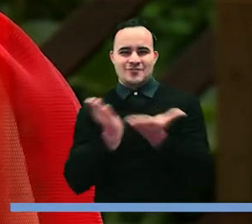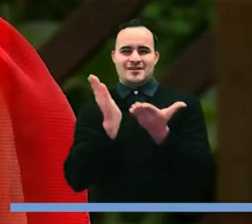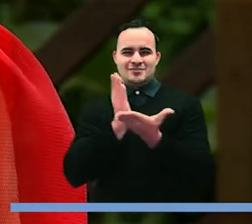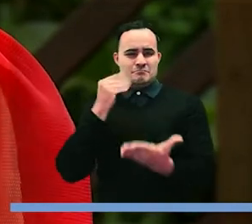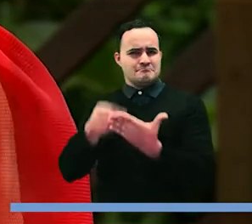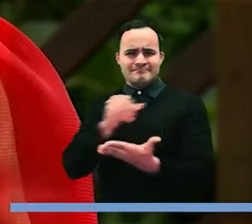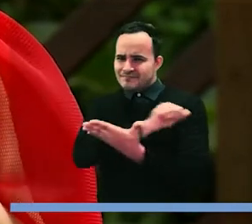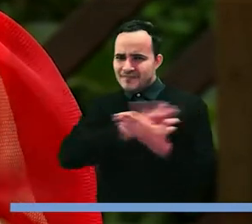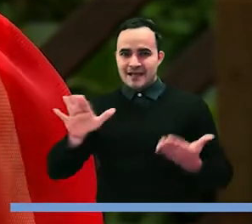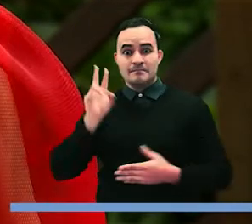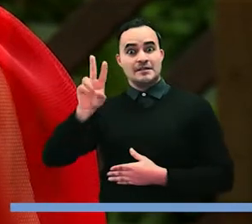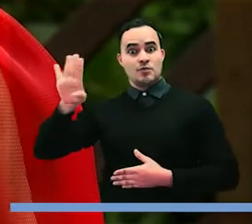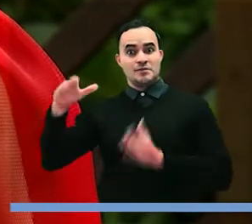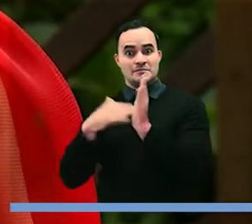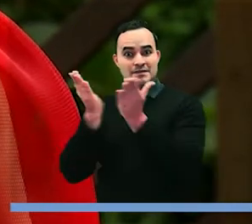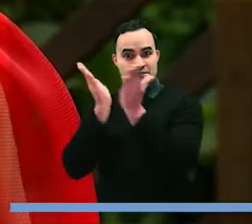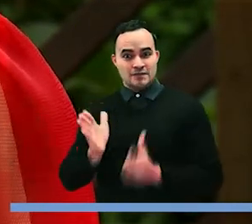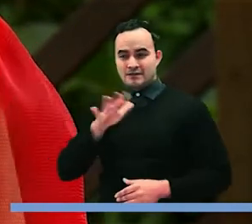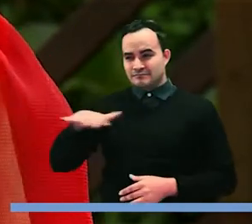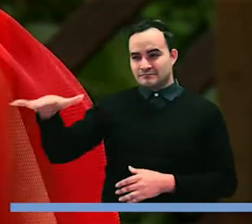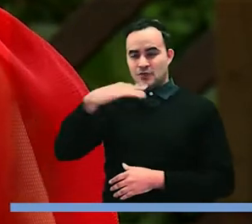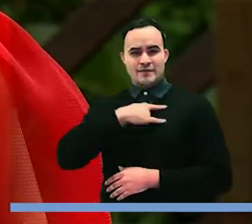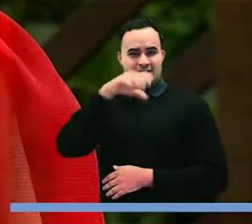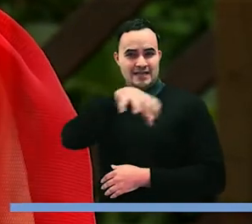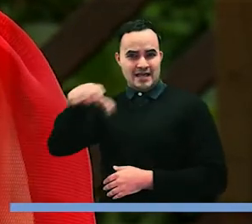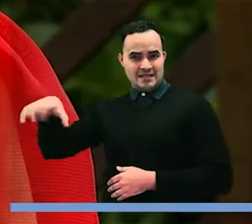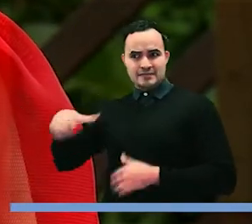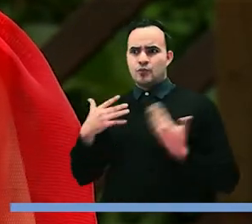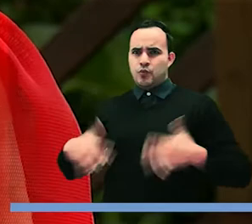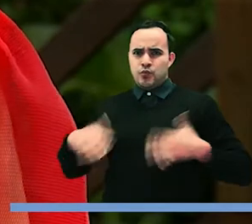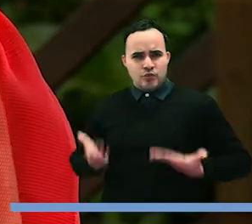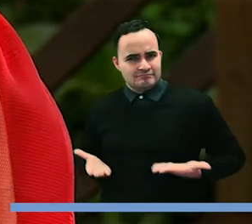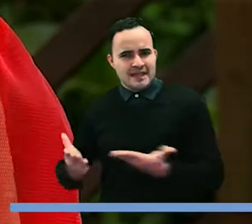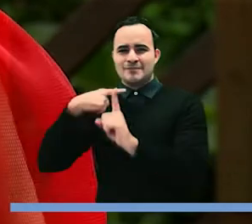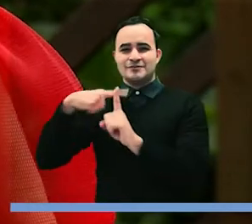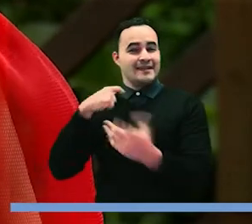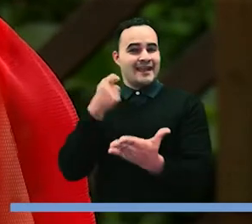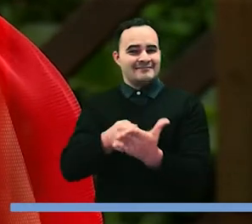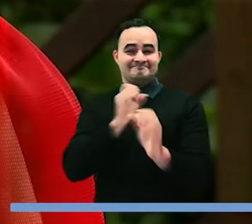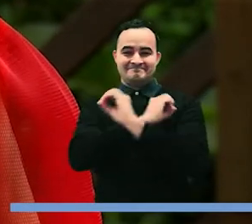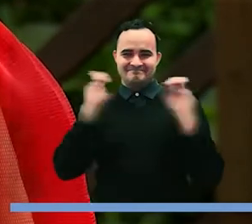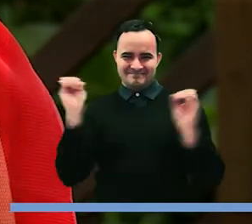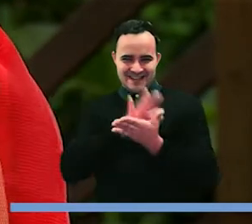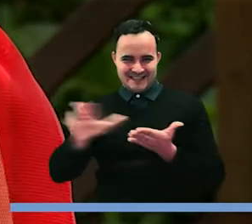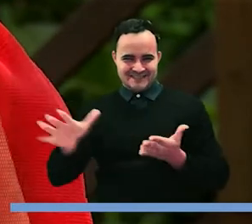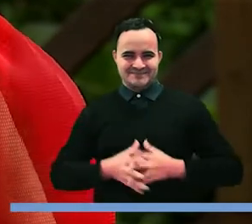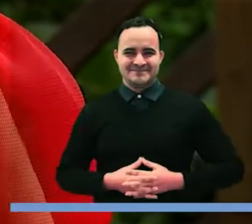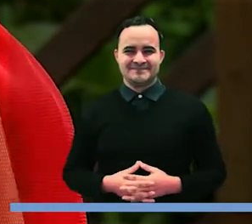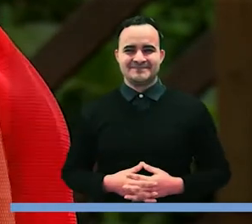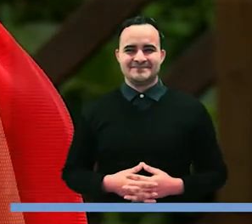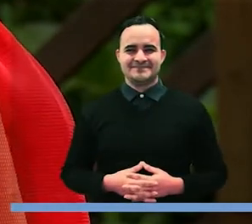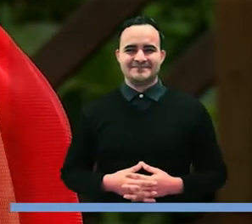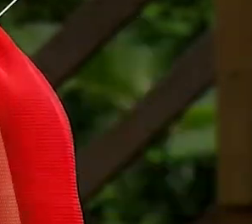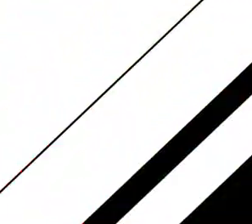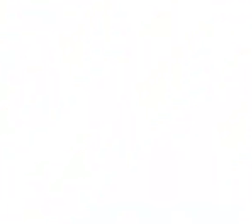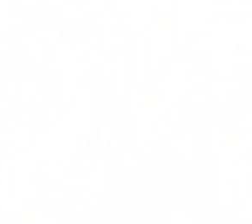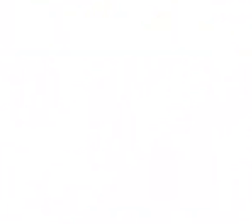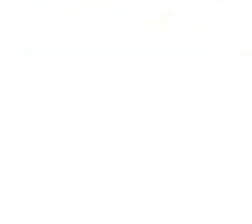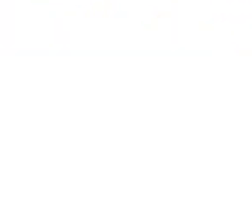gratuita. Más de 24 mil estudiantes de instituciones de educación superior se beneficiarán con la matrícula cero.